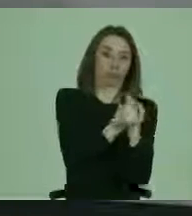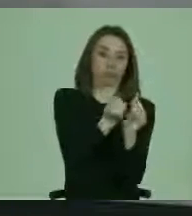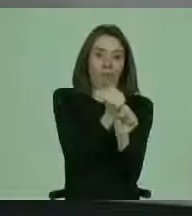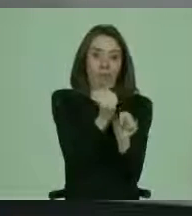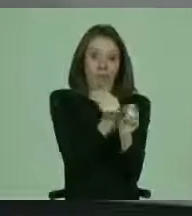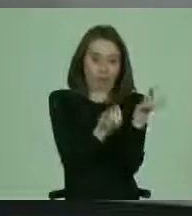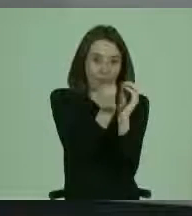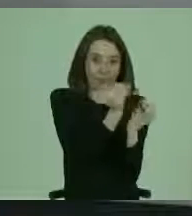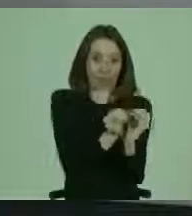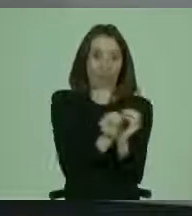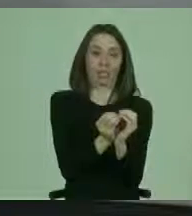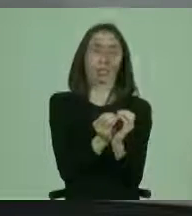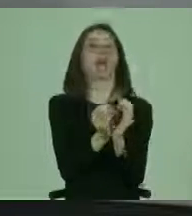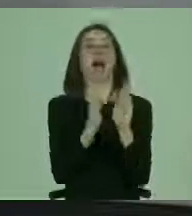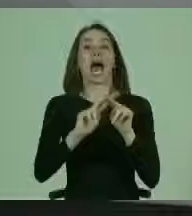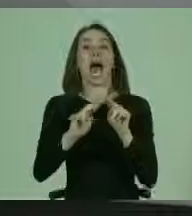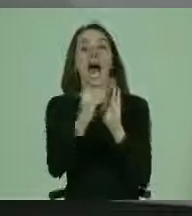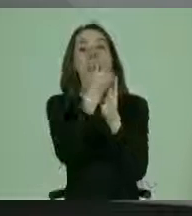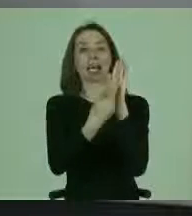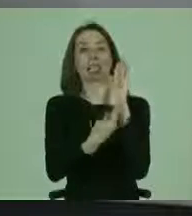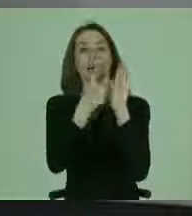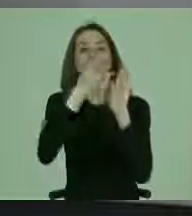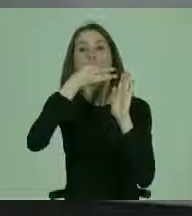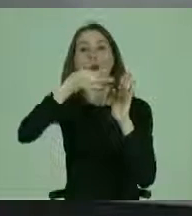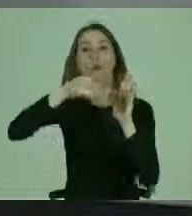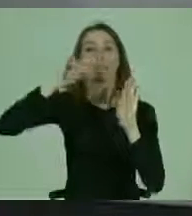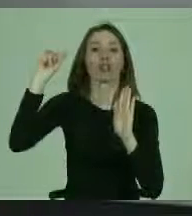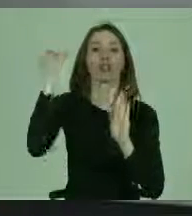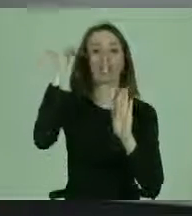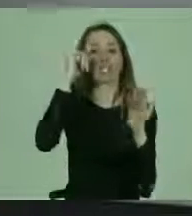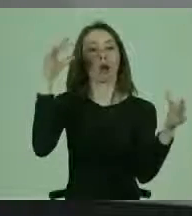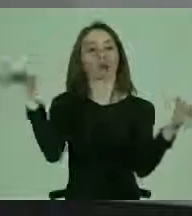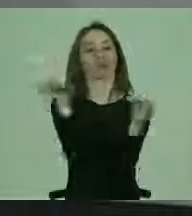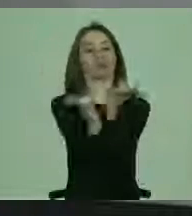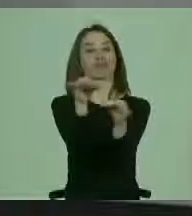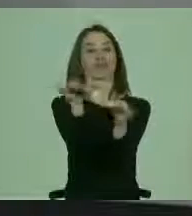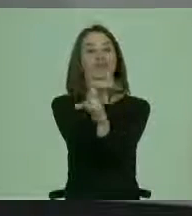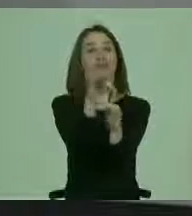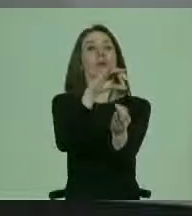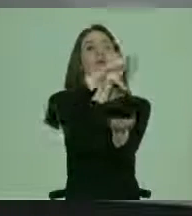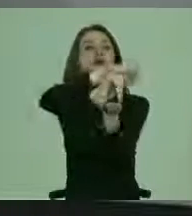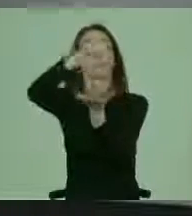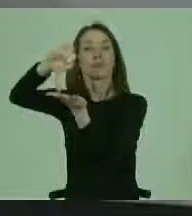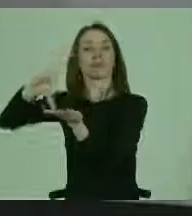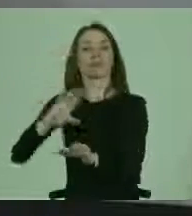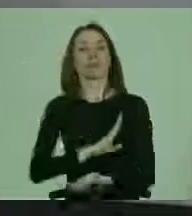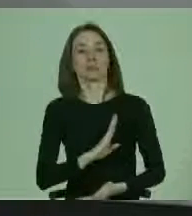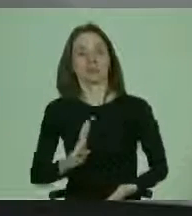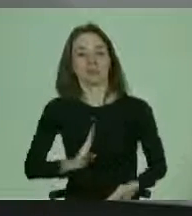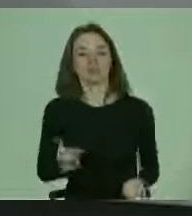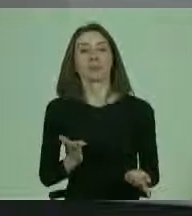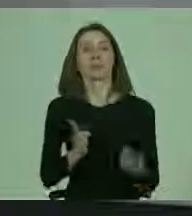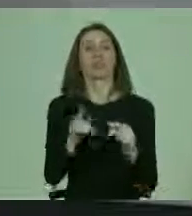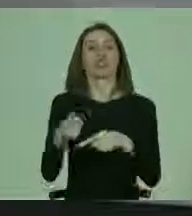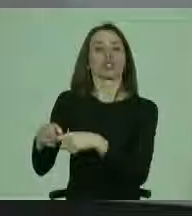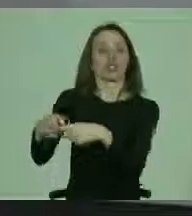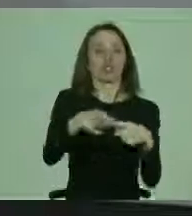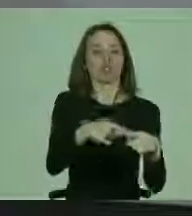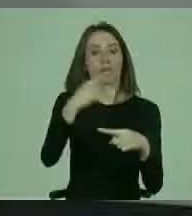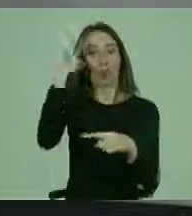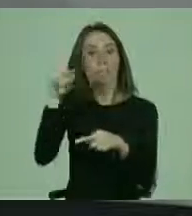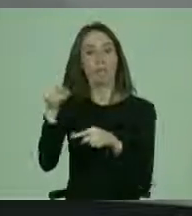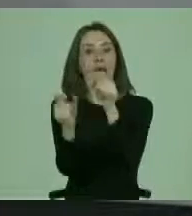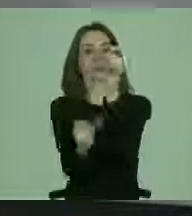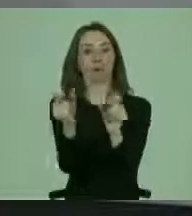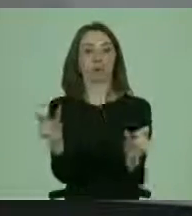podamos tener el comentario general más ilustrativo y más orientador para los Estados Partes, para la sociedad, para las personas